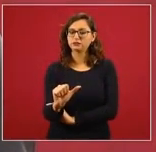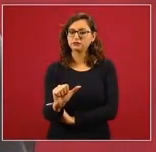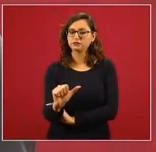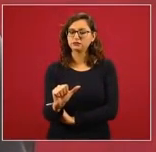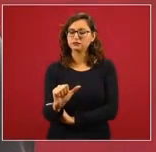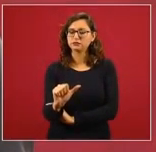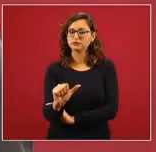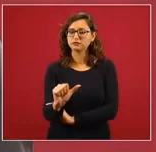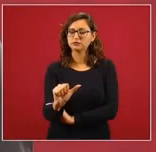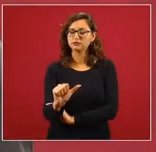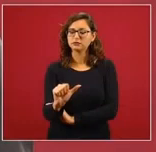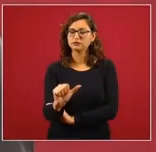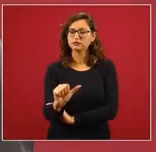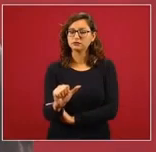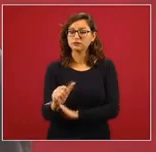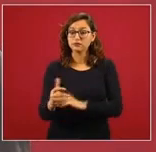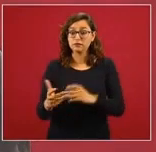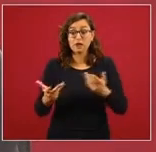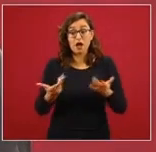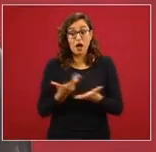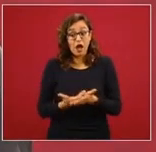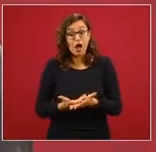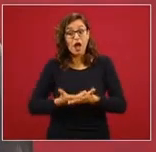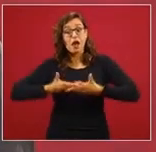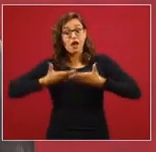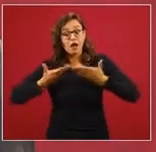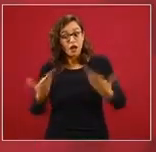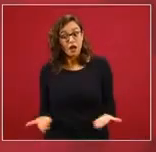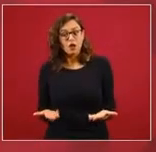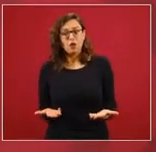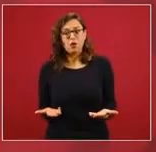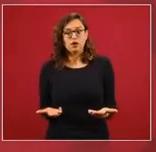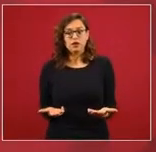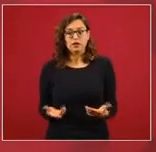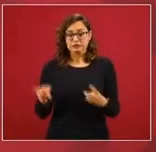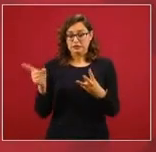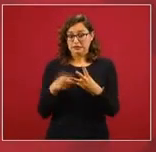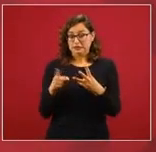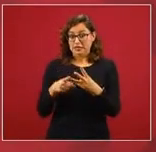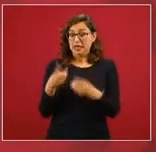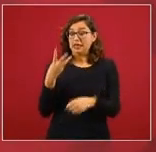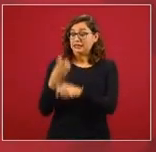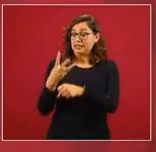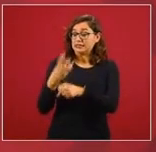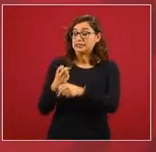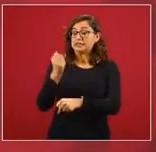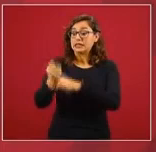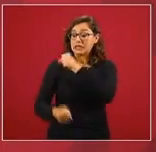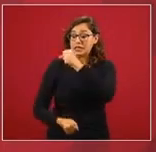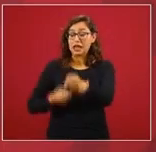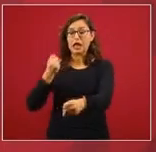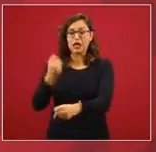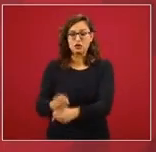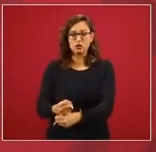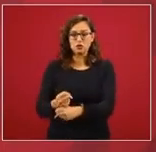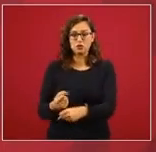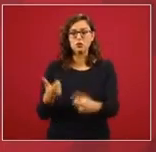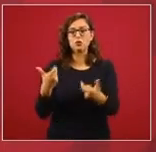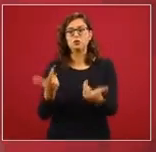Entonces, si está establecido de que para el tercer año es el que obtuvo el tercer